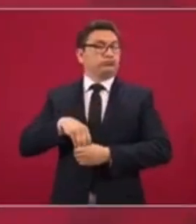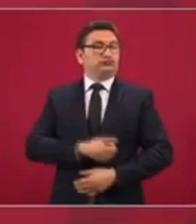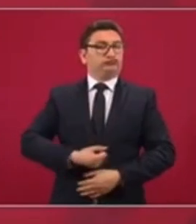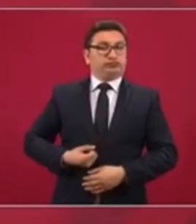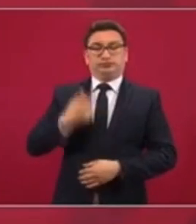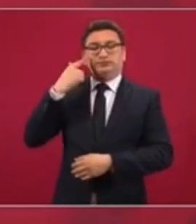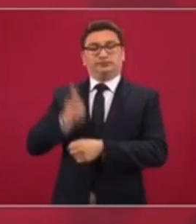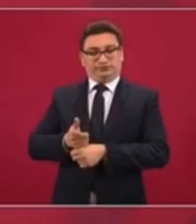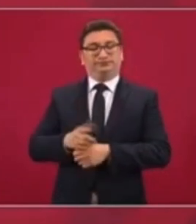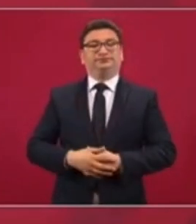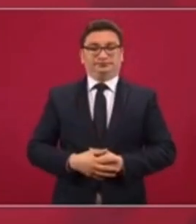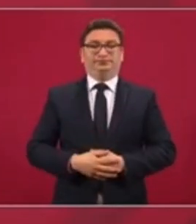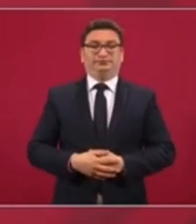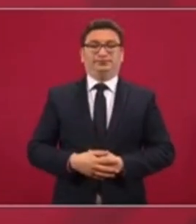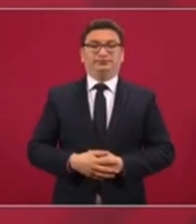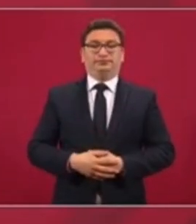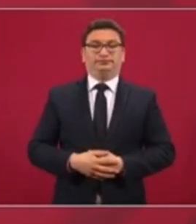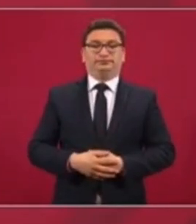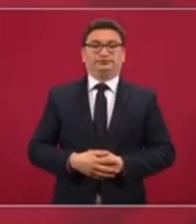una distinción.